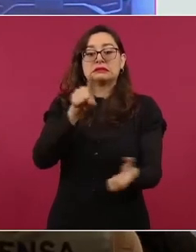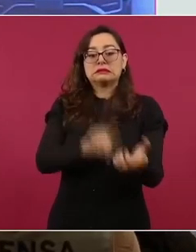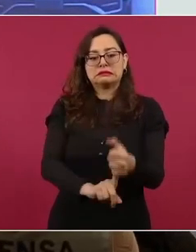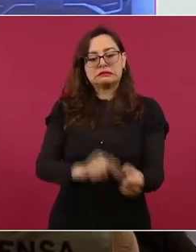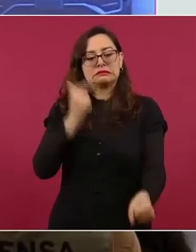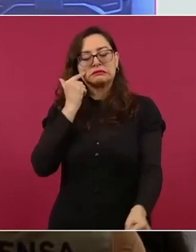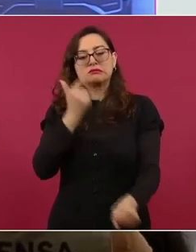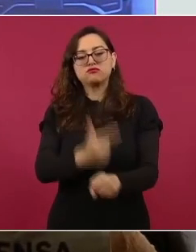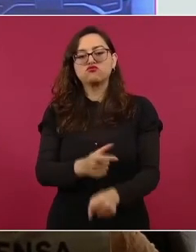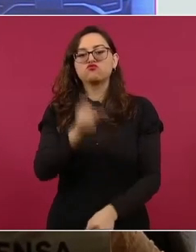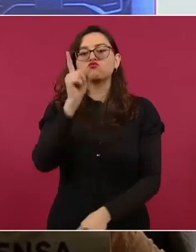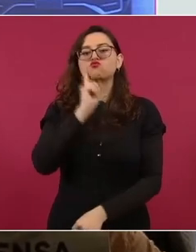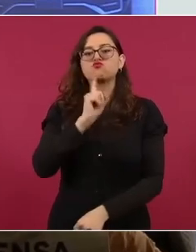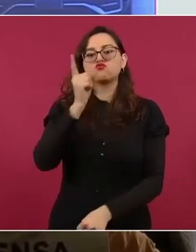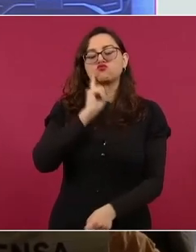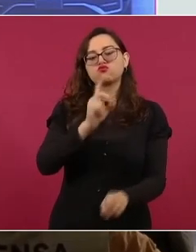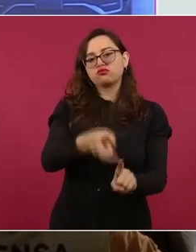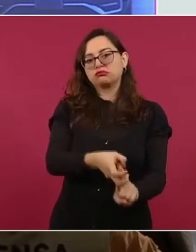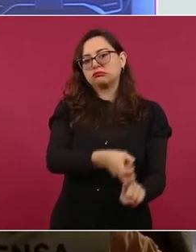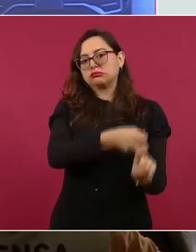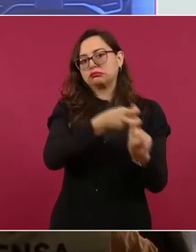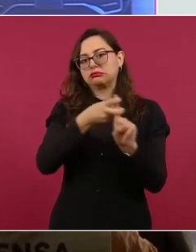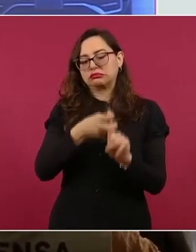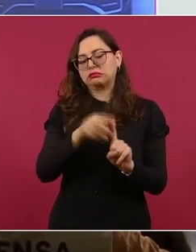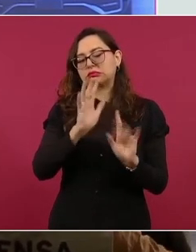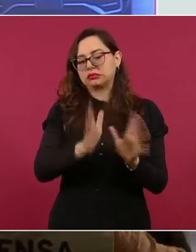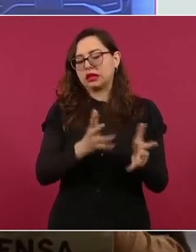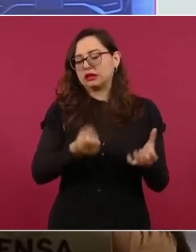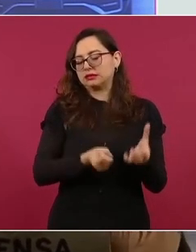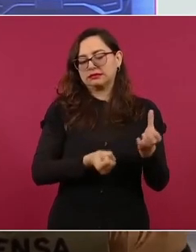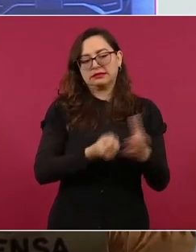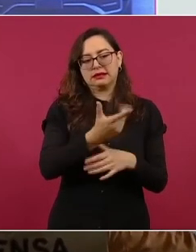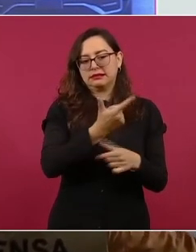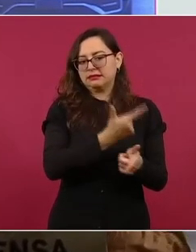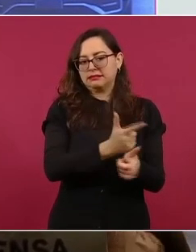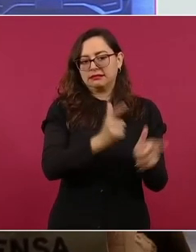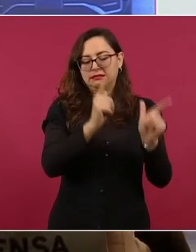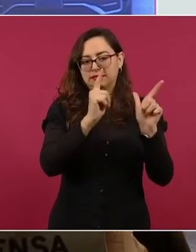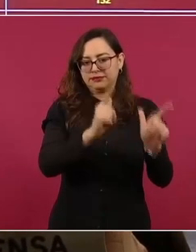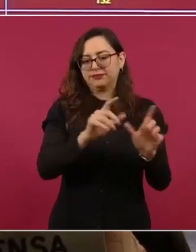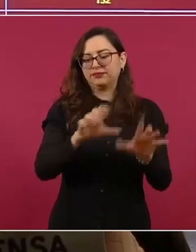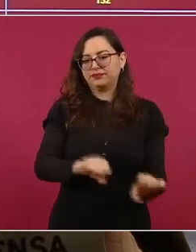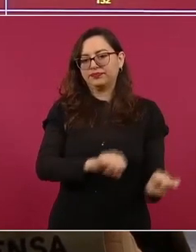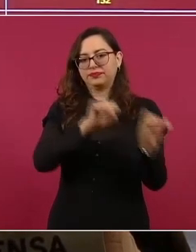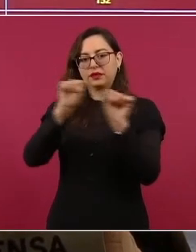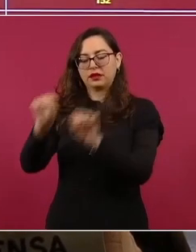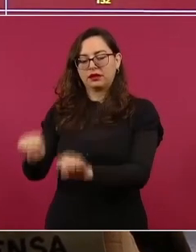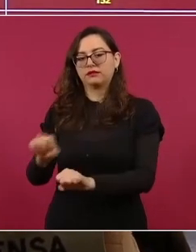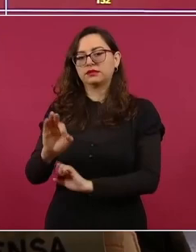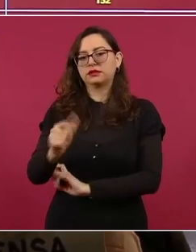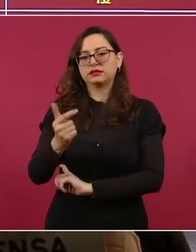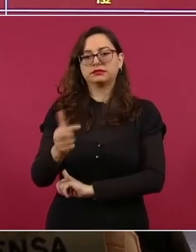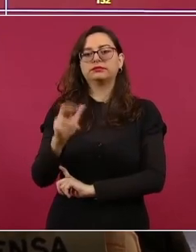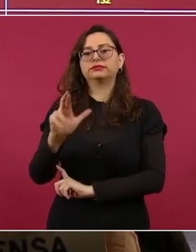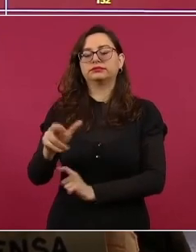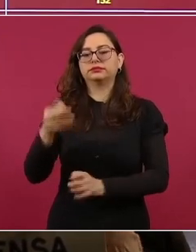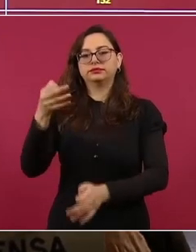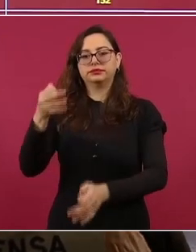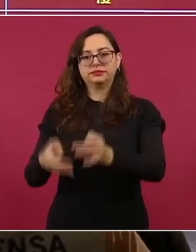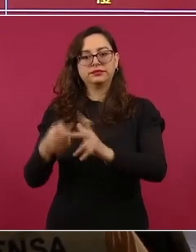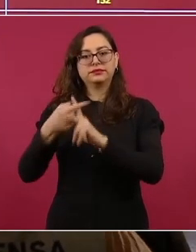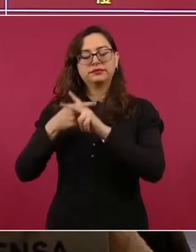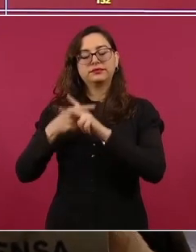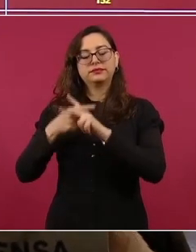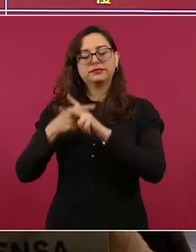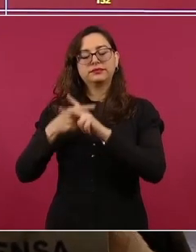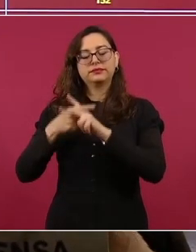de la libertad y ya fue puesto a disposición de la Fiscalía General de la República. Siguiente. En total, de